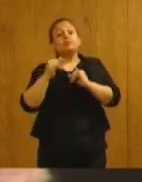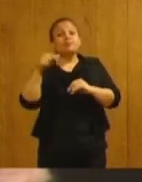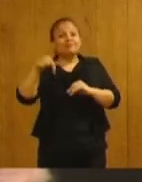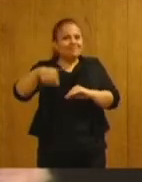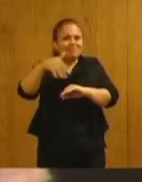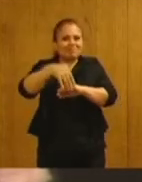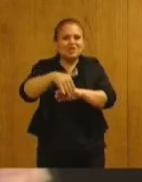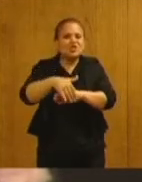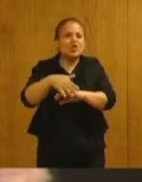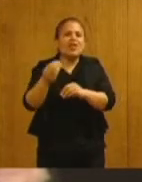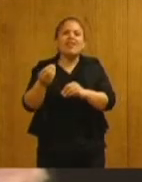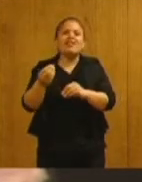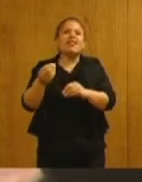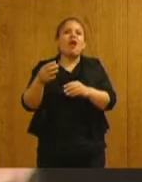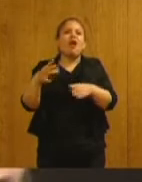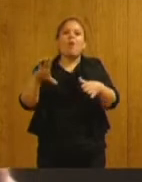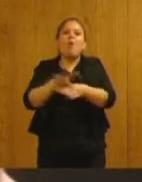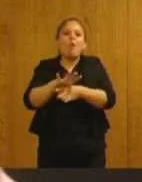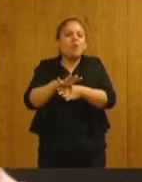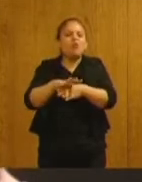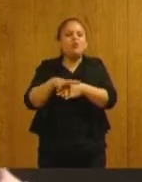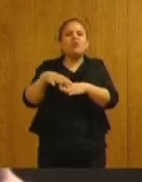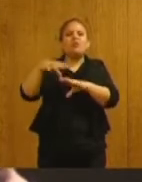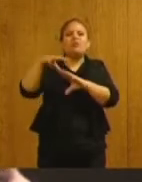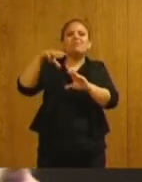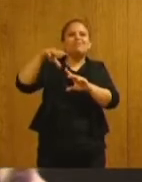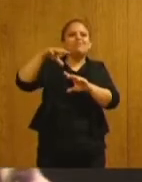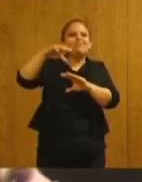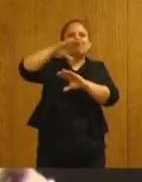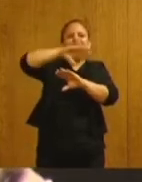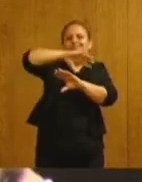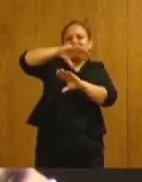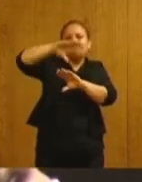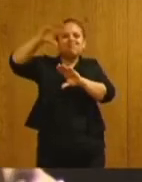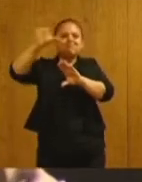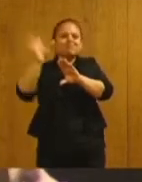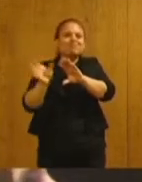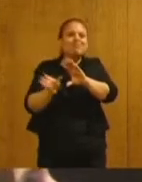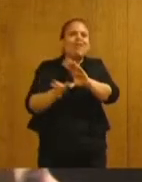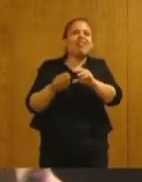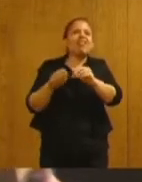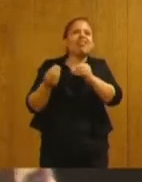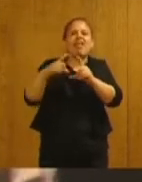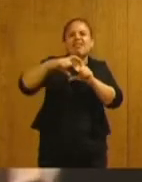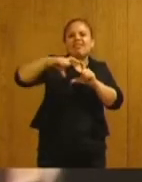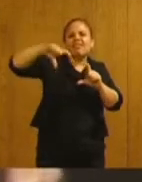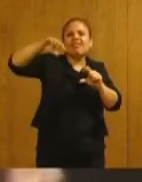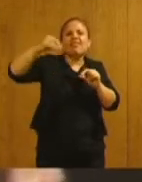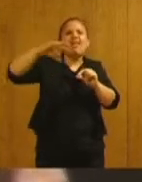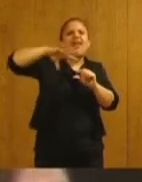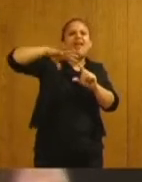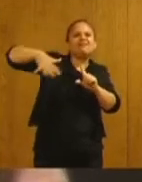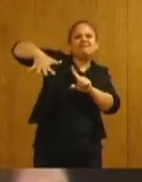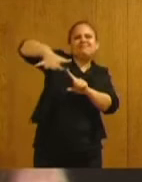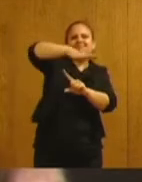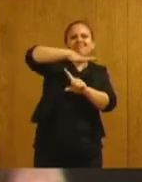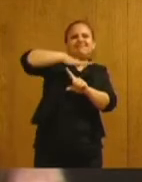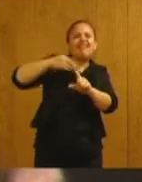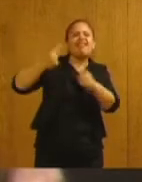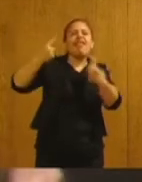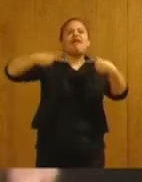dentro de dos países, dentro del Mercosur, de acuerdo a su realidad geográfica, está rodeada por